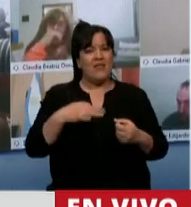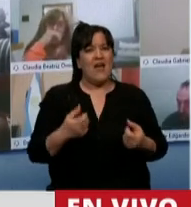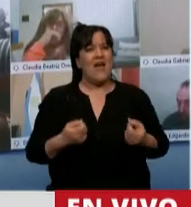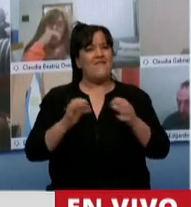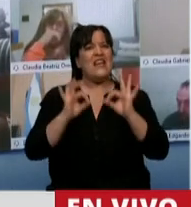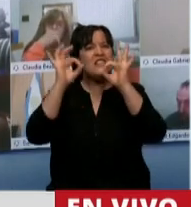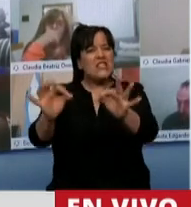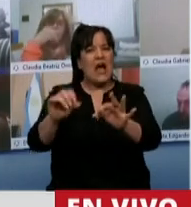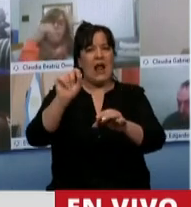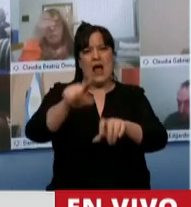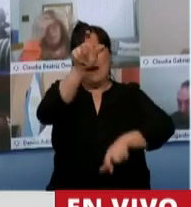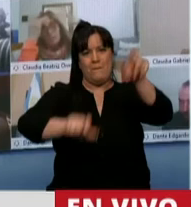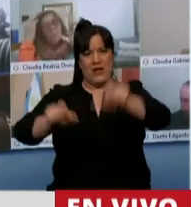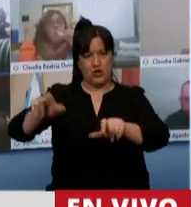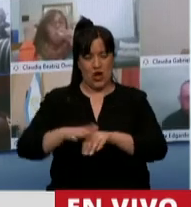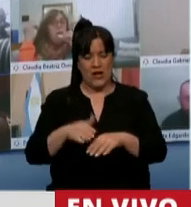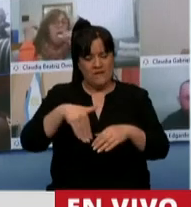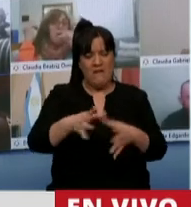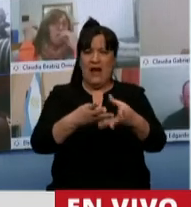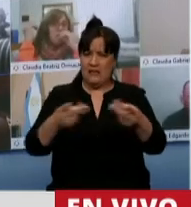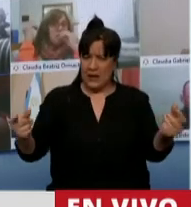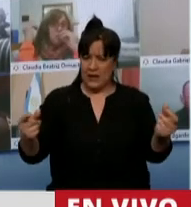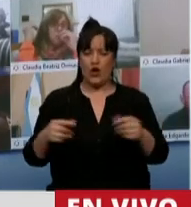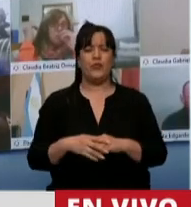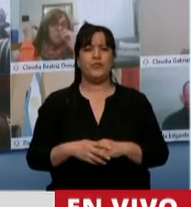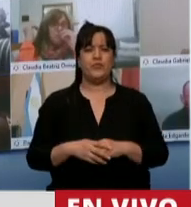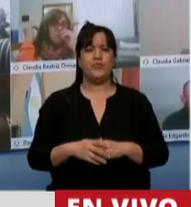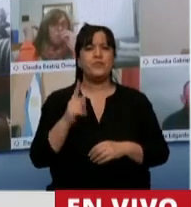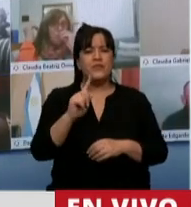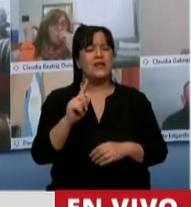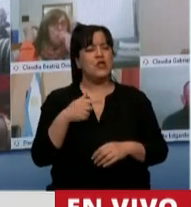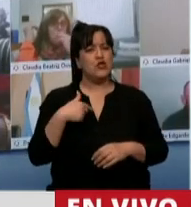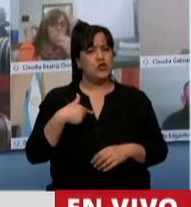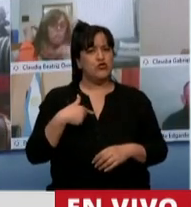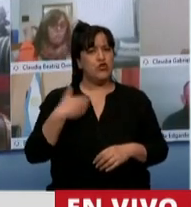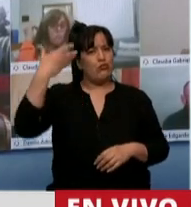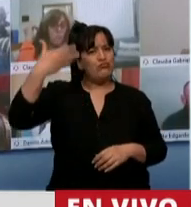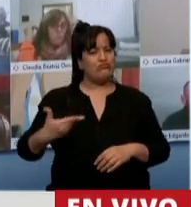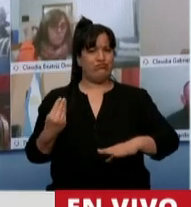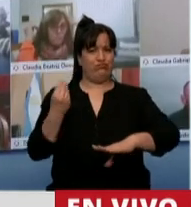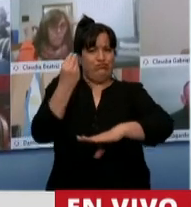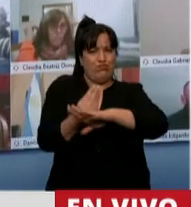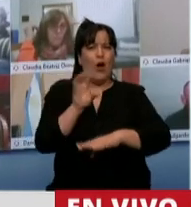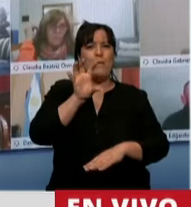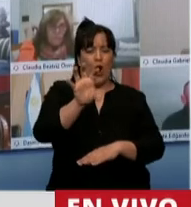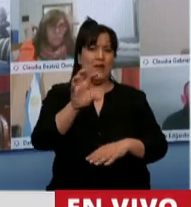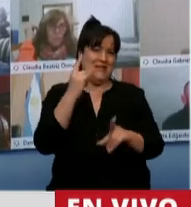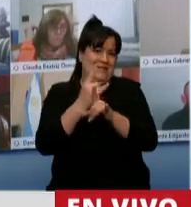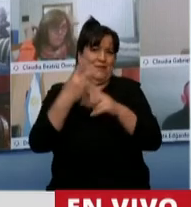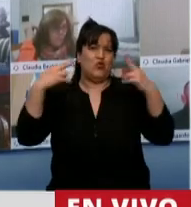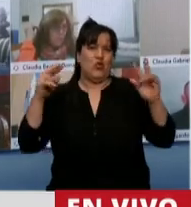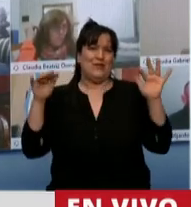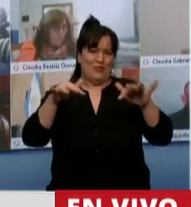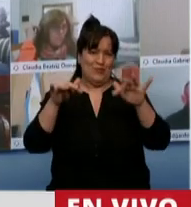a sus destinatarios. Para cerrar, señora Presidenta, siendo representante de una provincia turística,